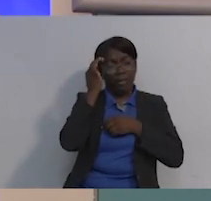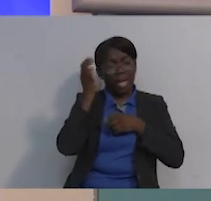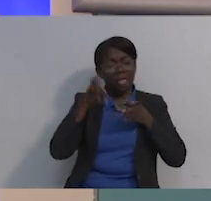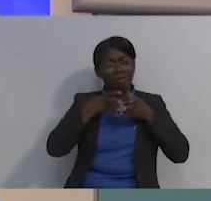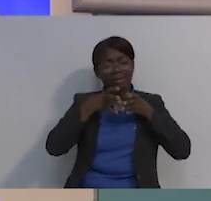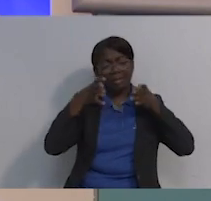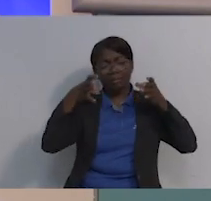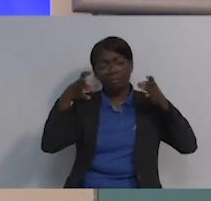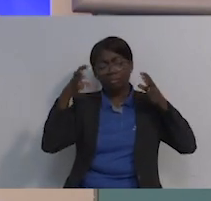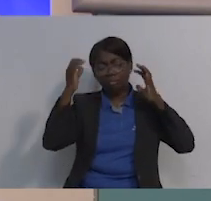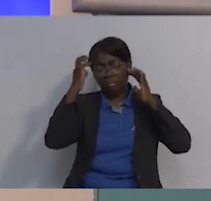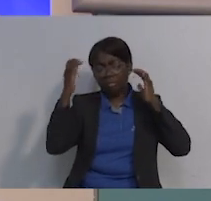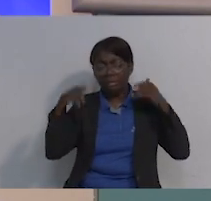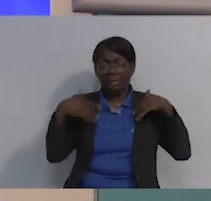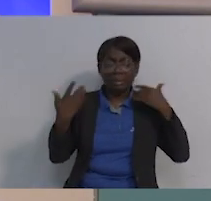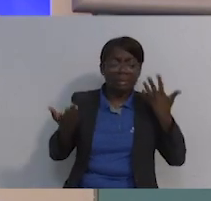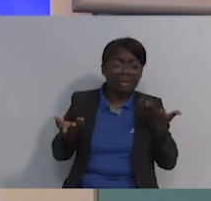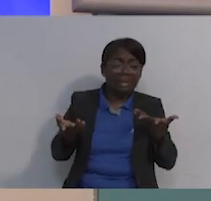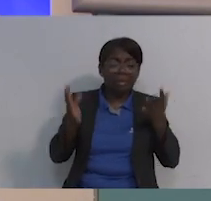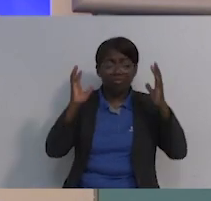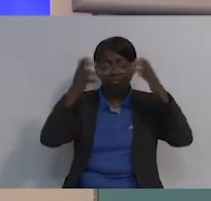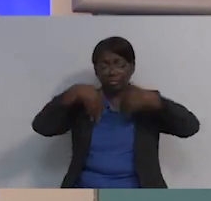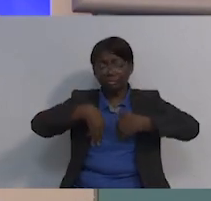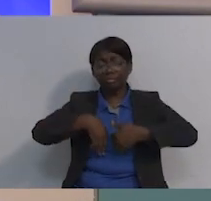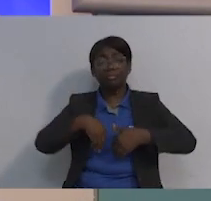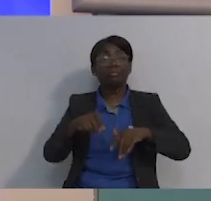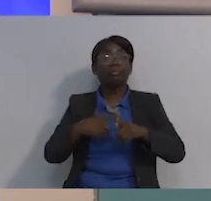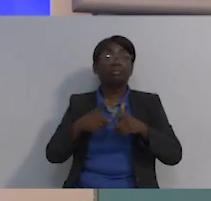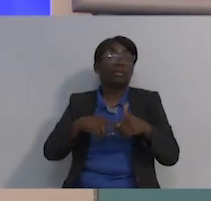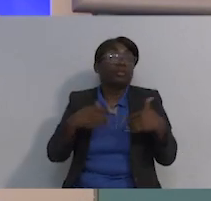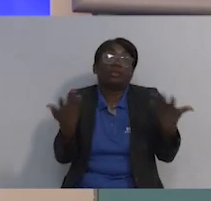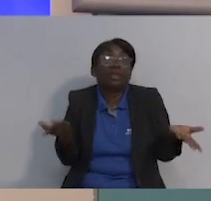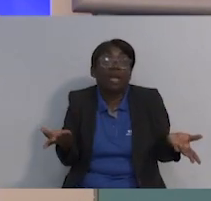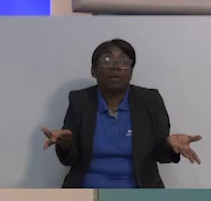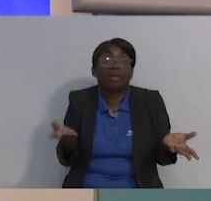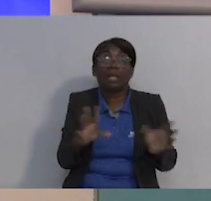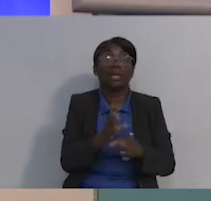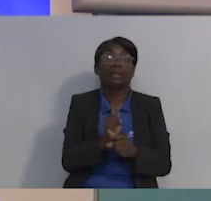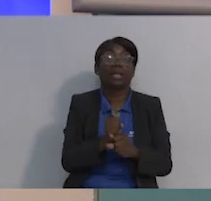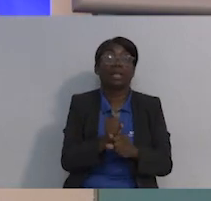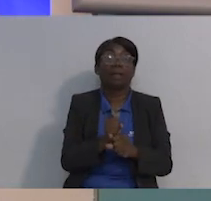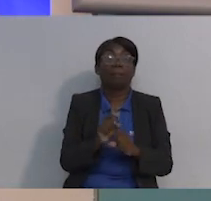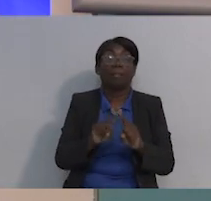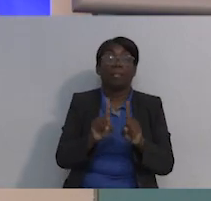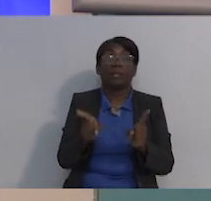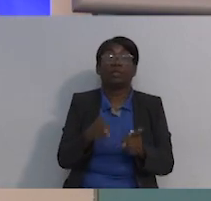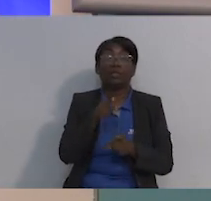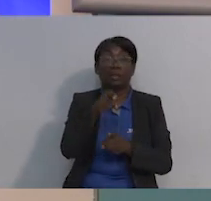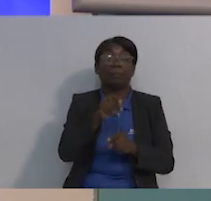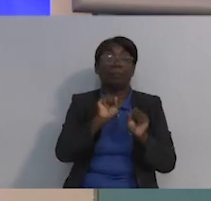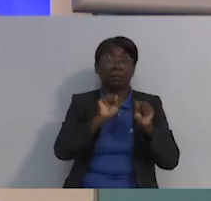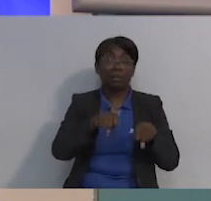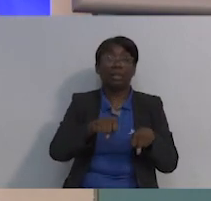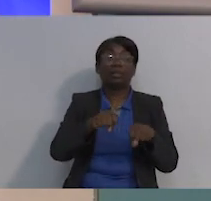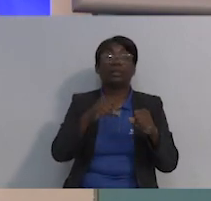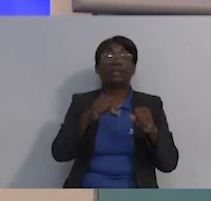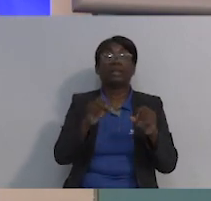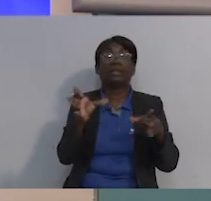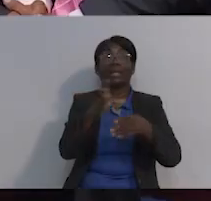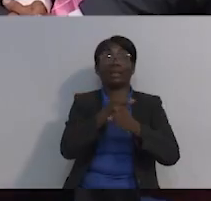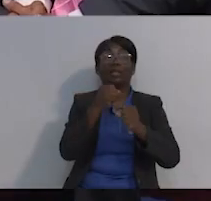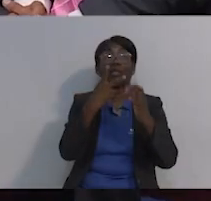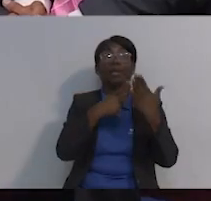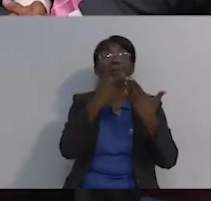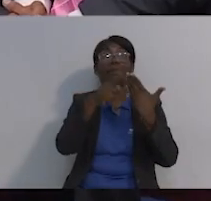es que estamos haciendo este programa también para que se tome conciencia de eso. Hay muchas ahora organizaciones,